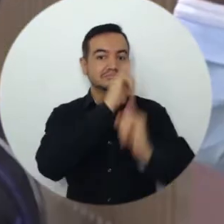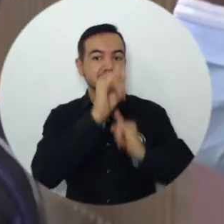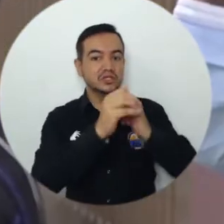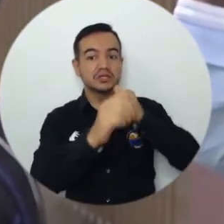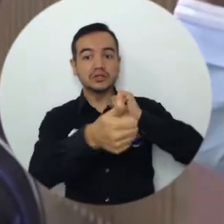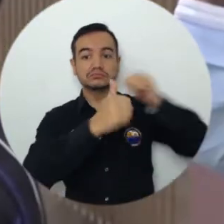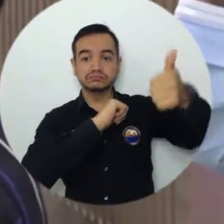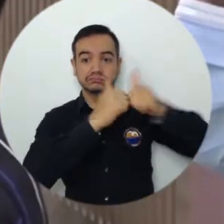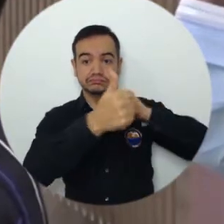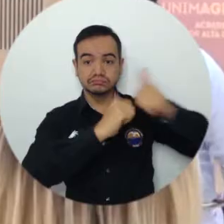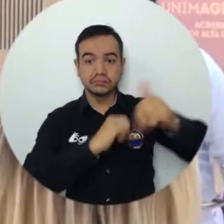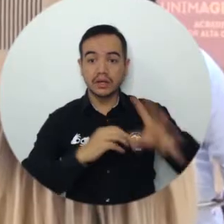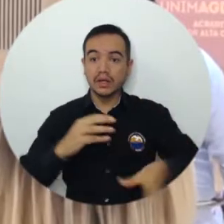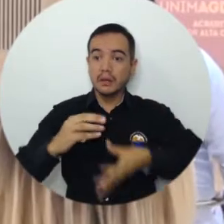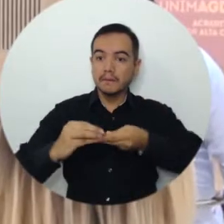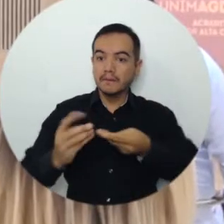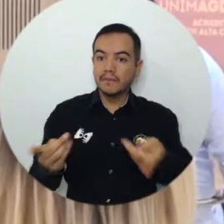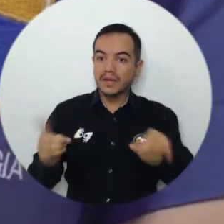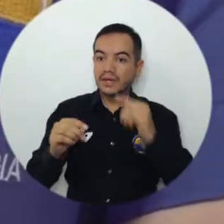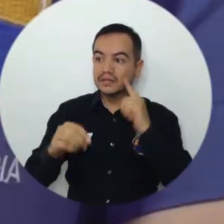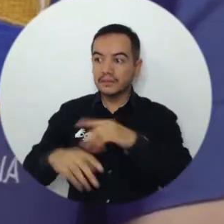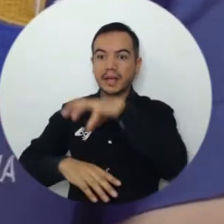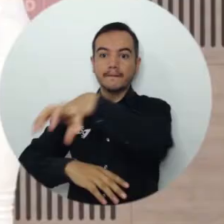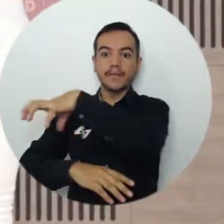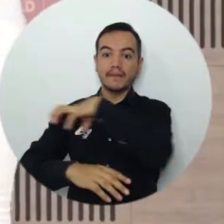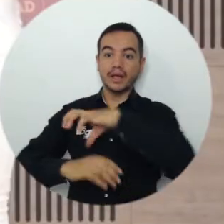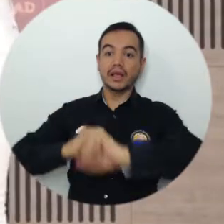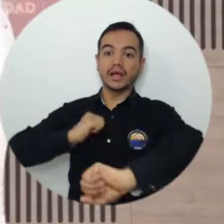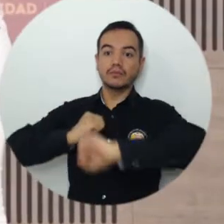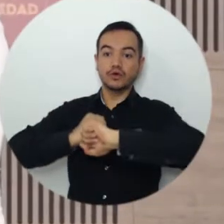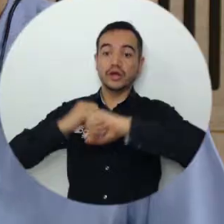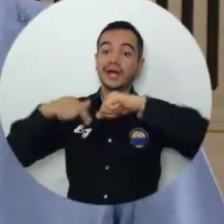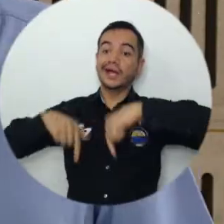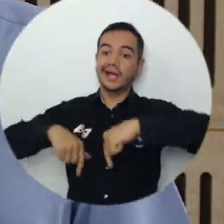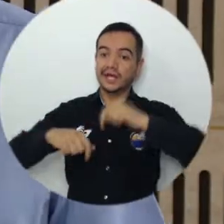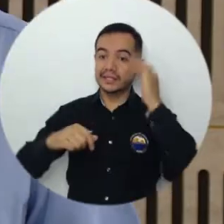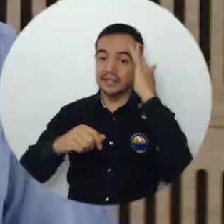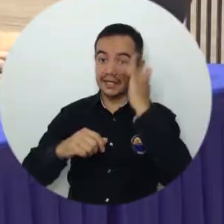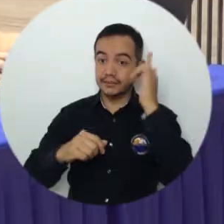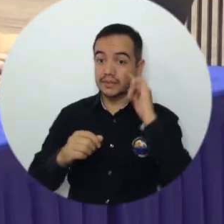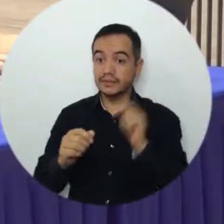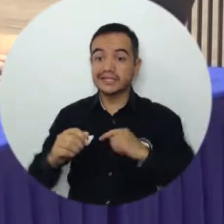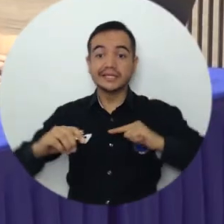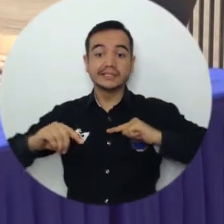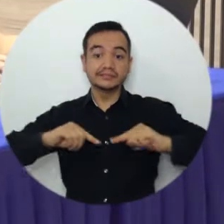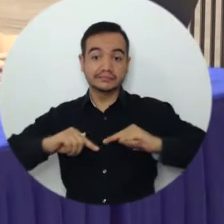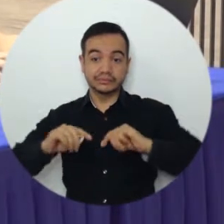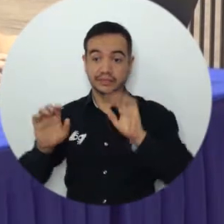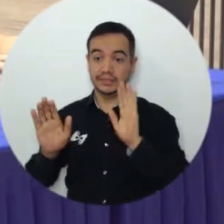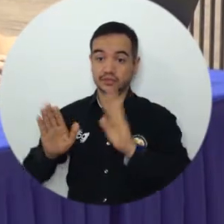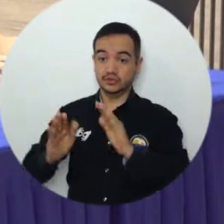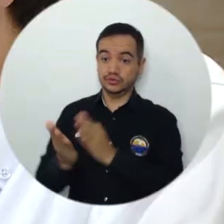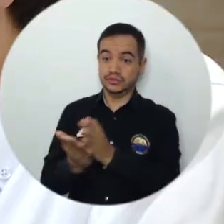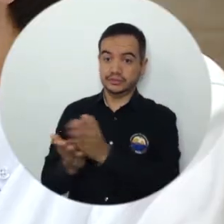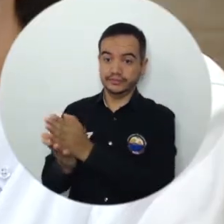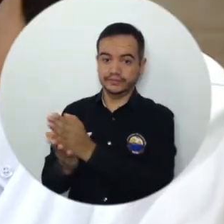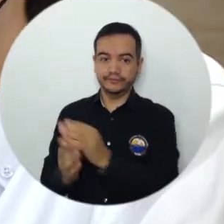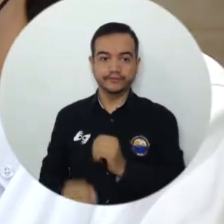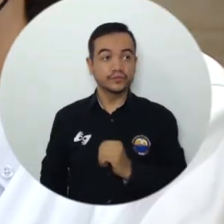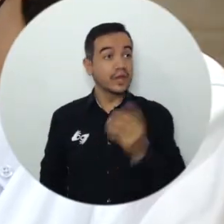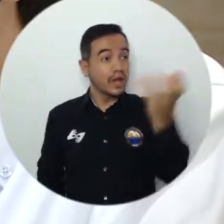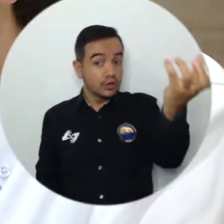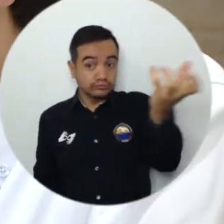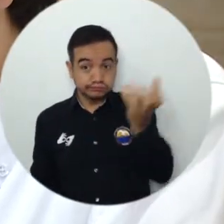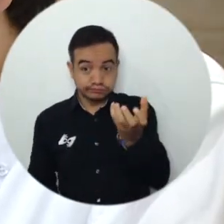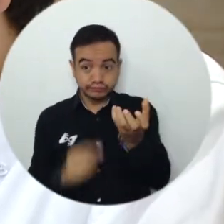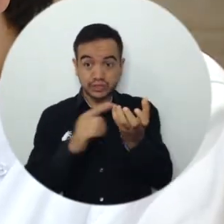todas y cada una de las dependencias que aportan al crecimiento y funcionamiento académico y administrativo del programa. La Agenda de Evaluación Externa y Verificación de